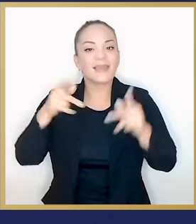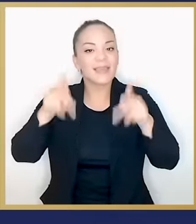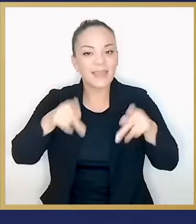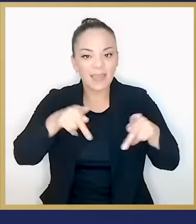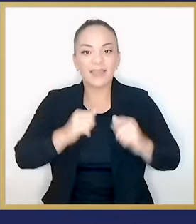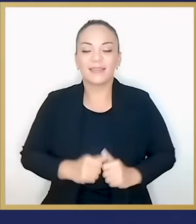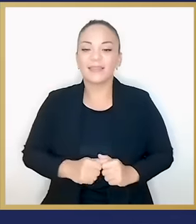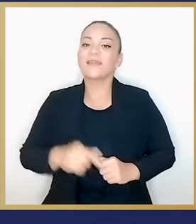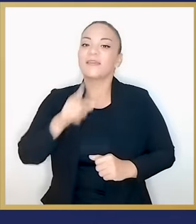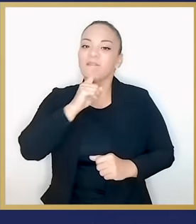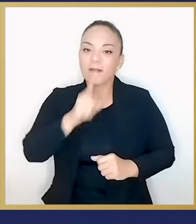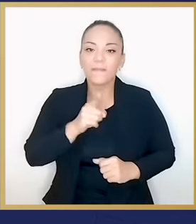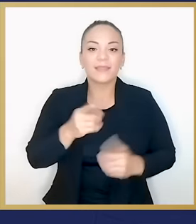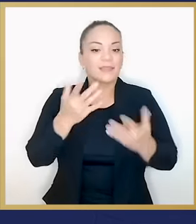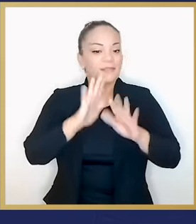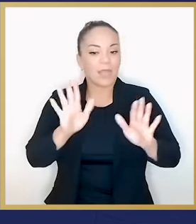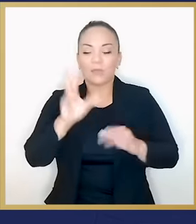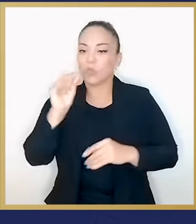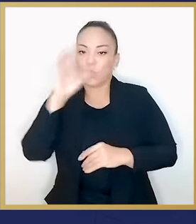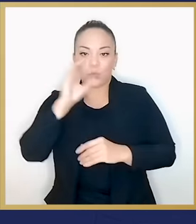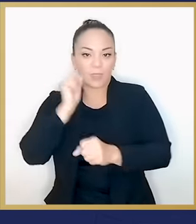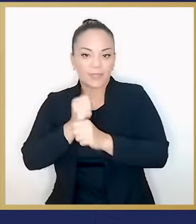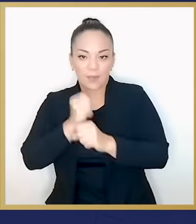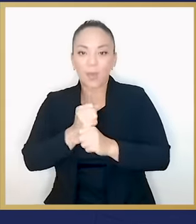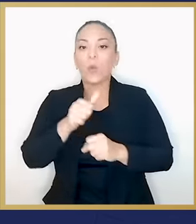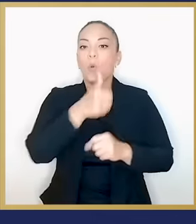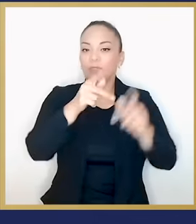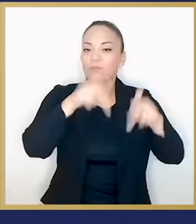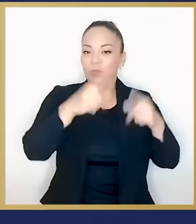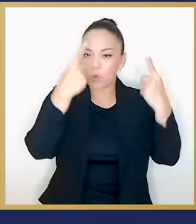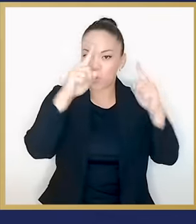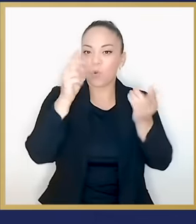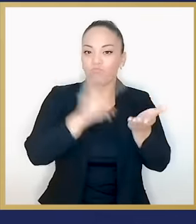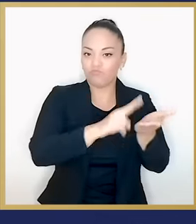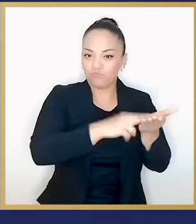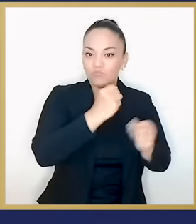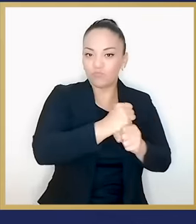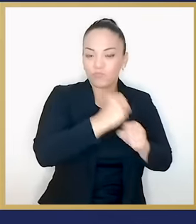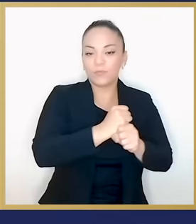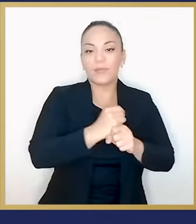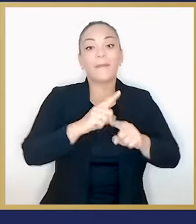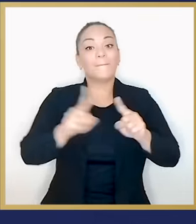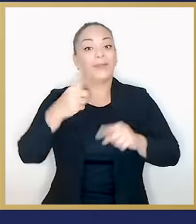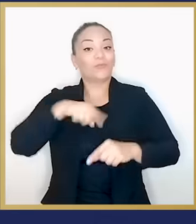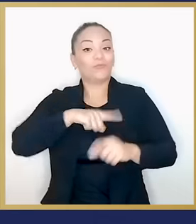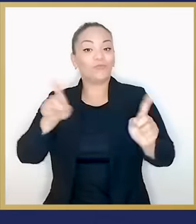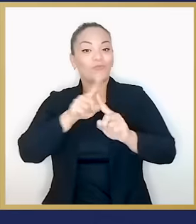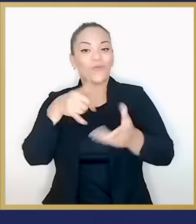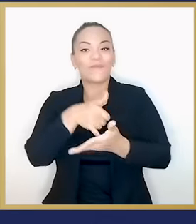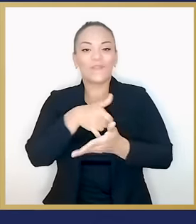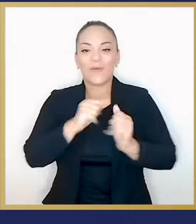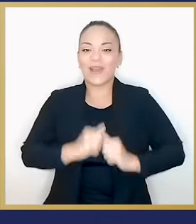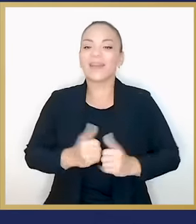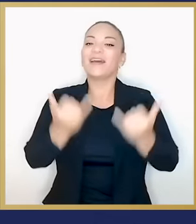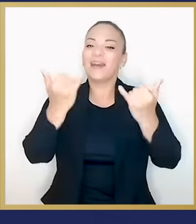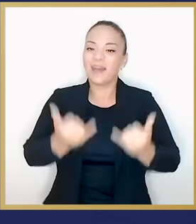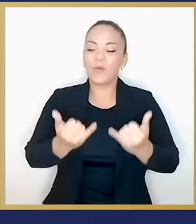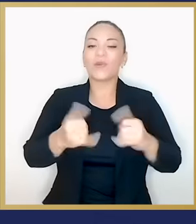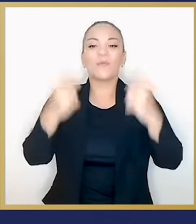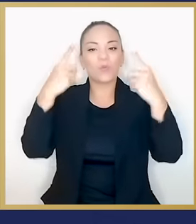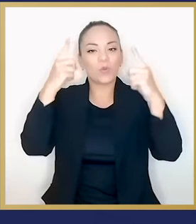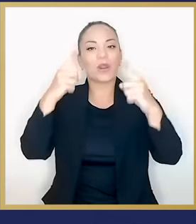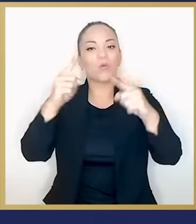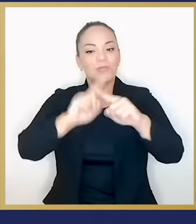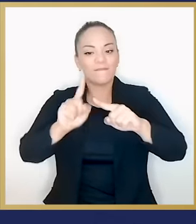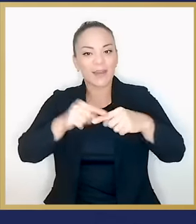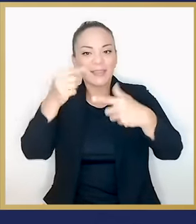que ha dejado de buscar empleo, hay gente que ha encontrado empleo, pero además nos dice que no tenemos que aflojar, menos en este momento en donde hemos conseguido una